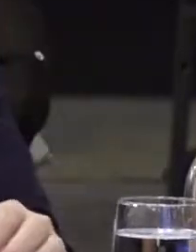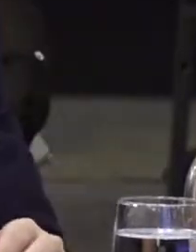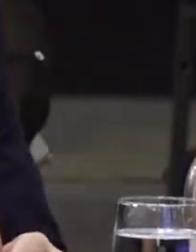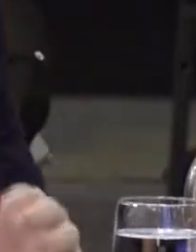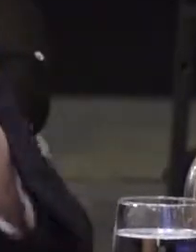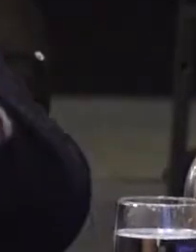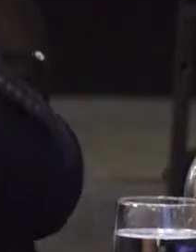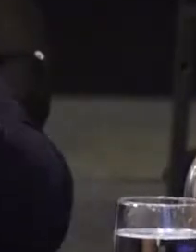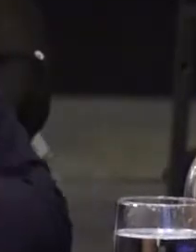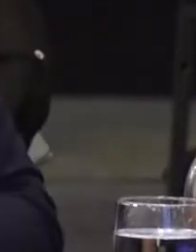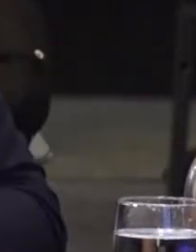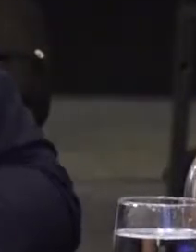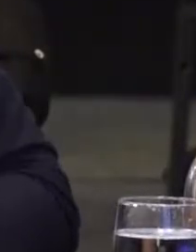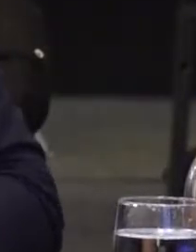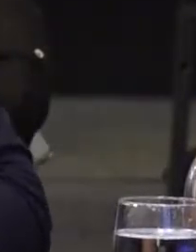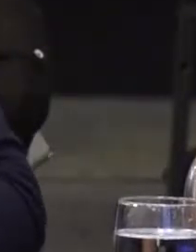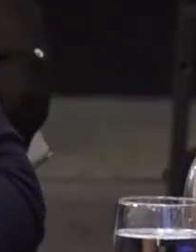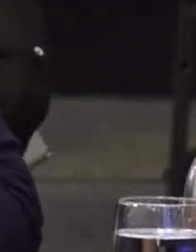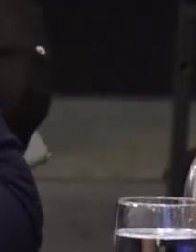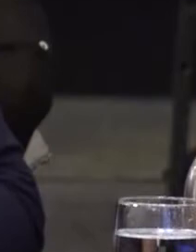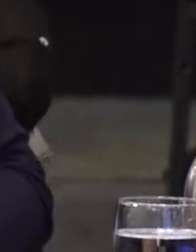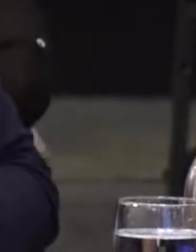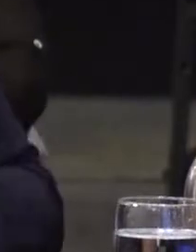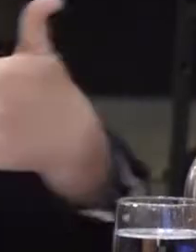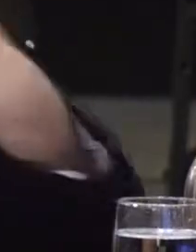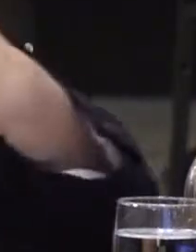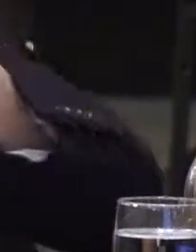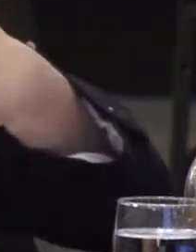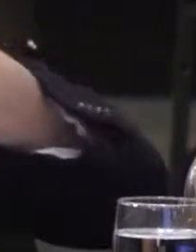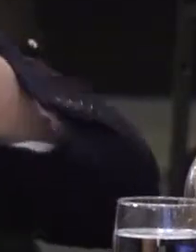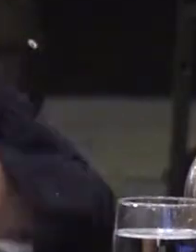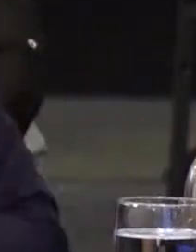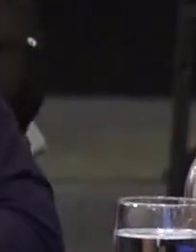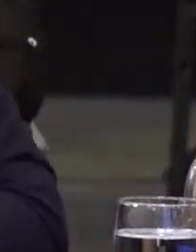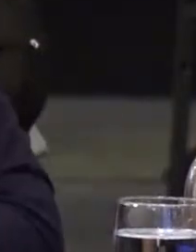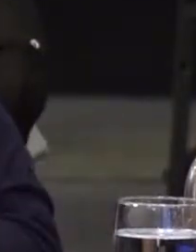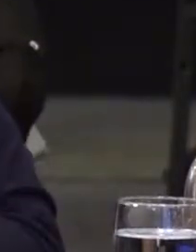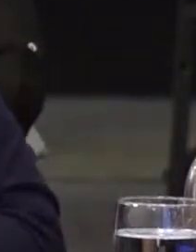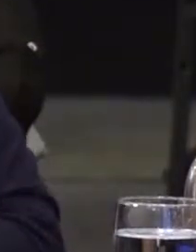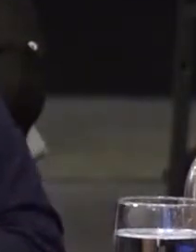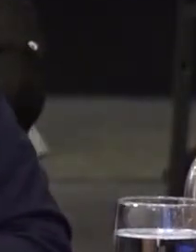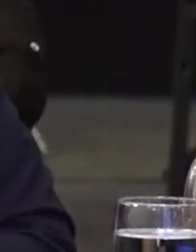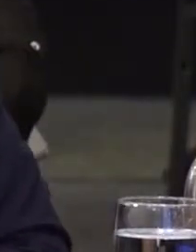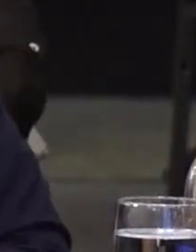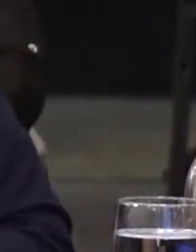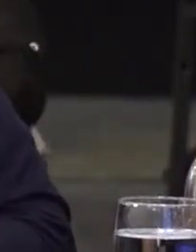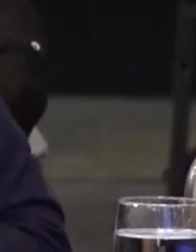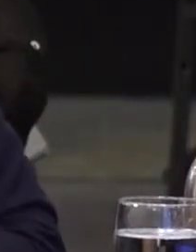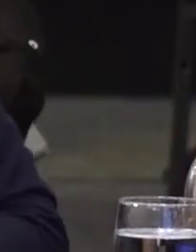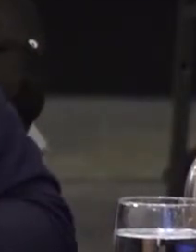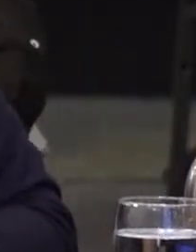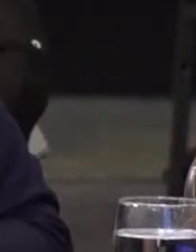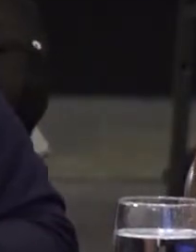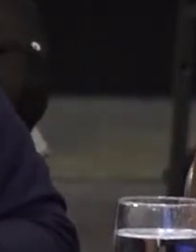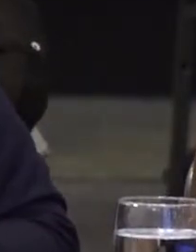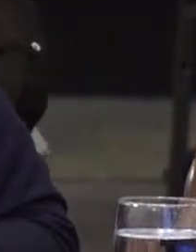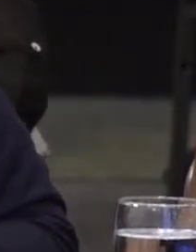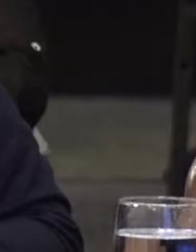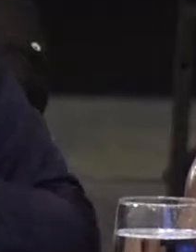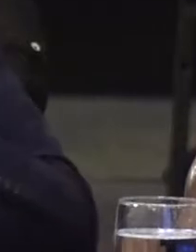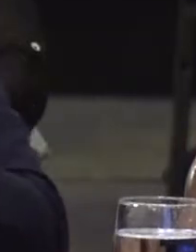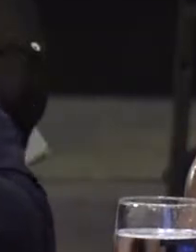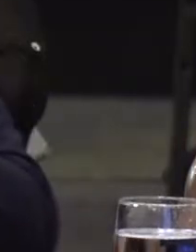no existen tuberías de agua, no tiene acceso a la electricidad. Y Elizabeth tiene ya años viviendo allí. Tiene cuatro años específicos